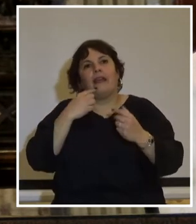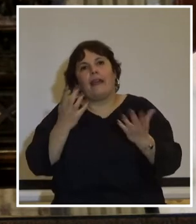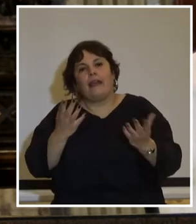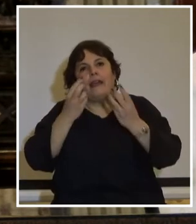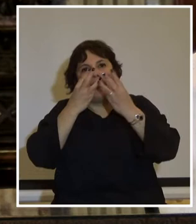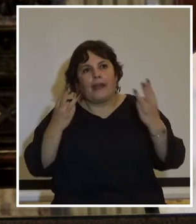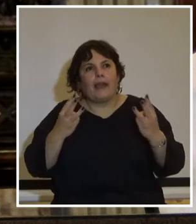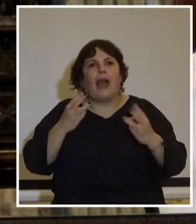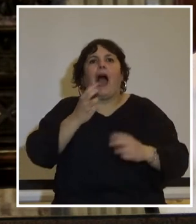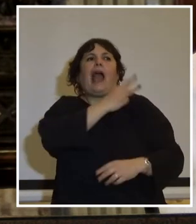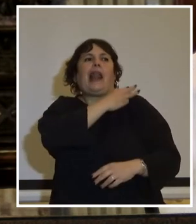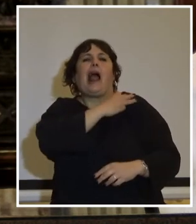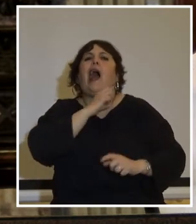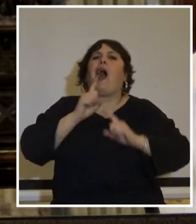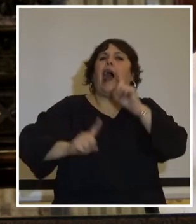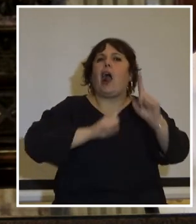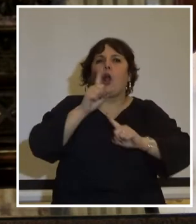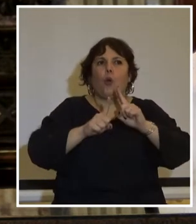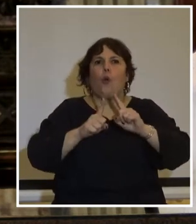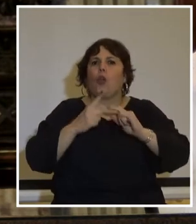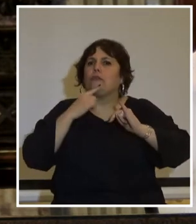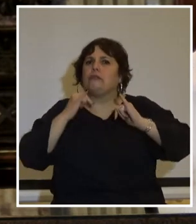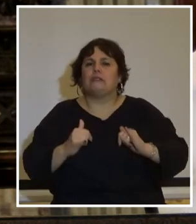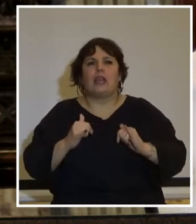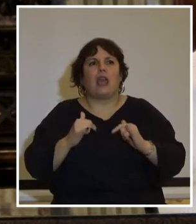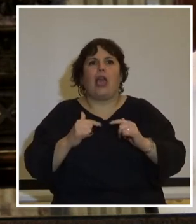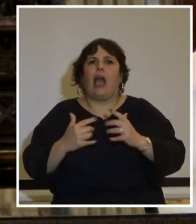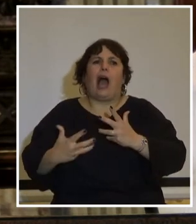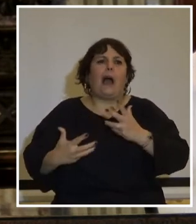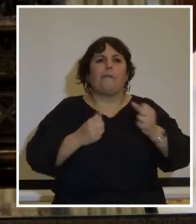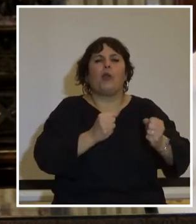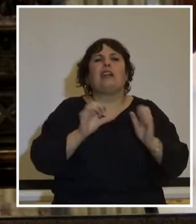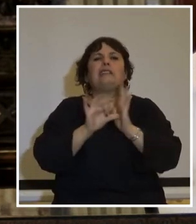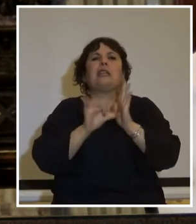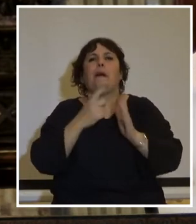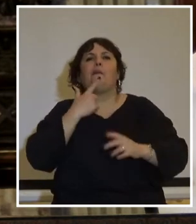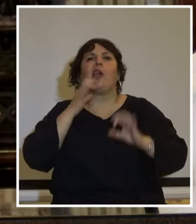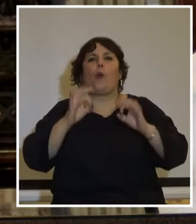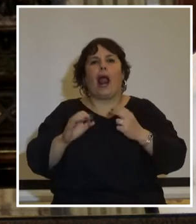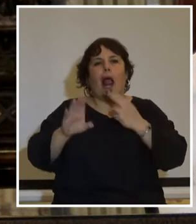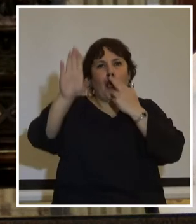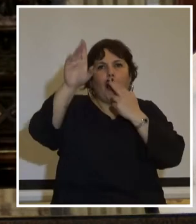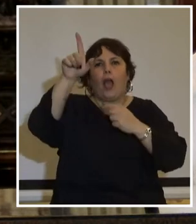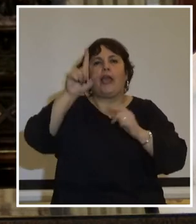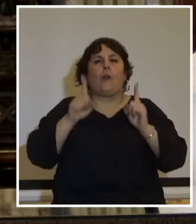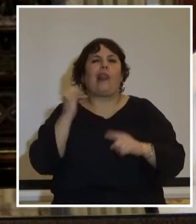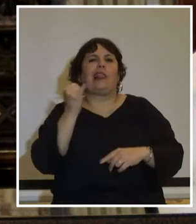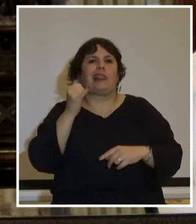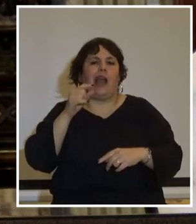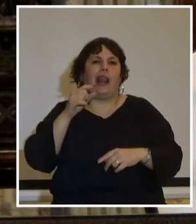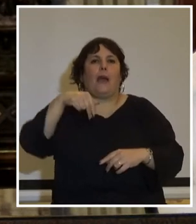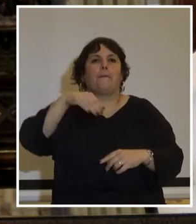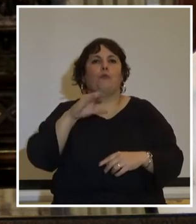había algunos que tenían adhesión al nazismo y al fascismo y había otros que tenían una